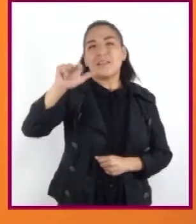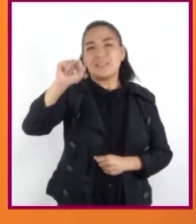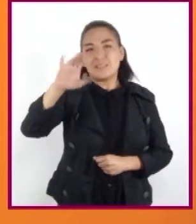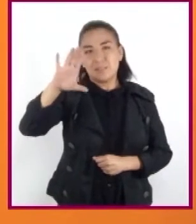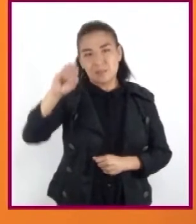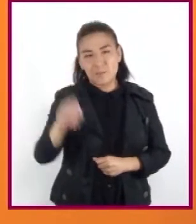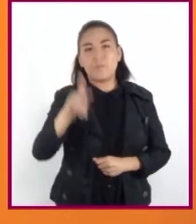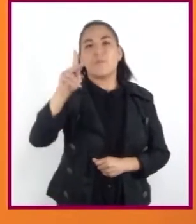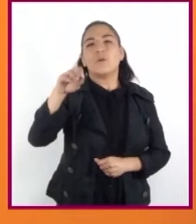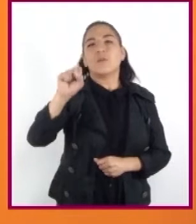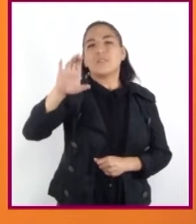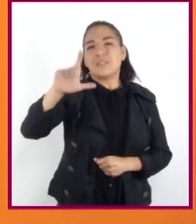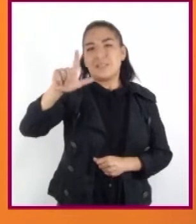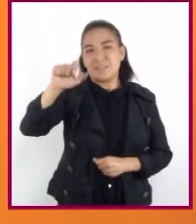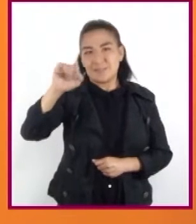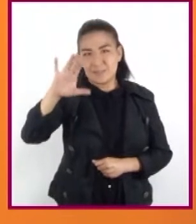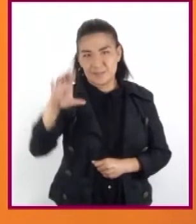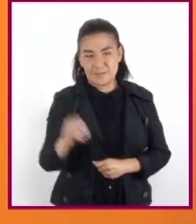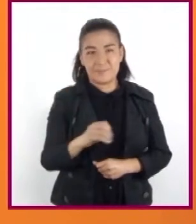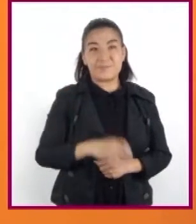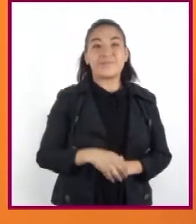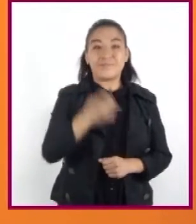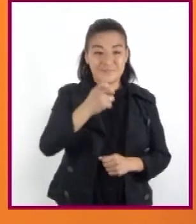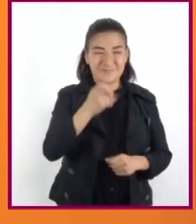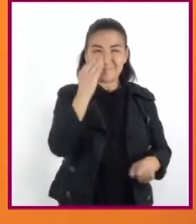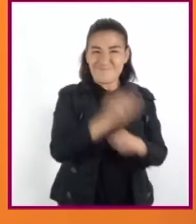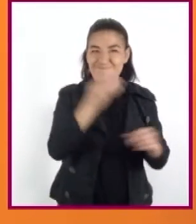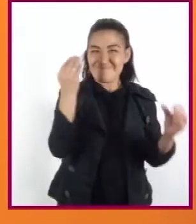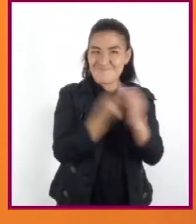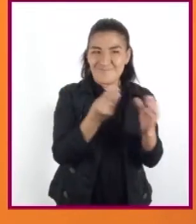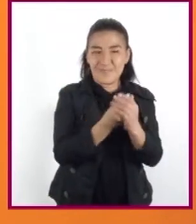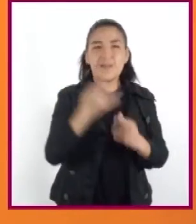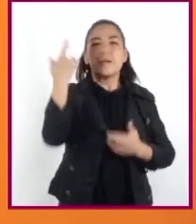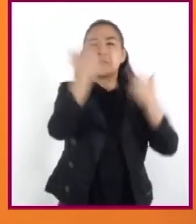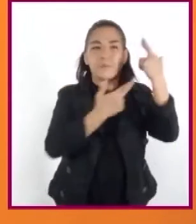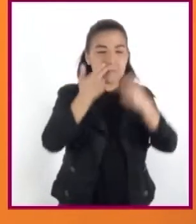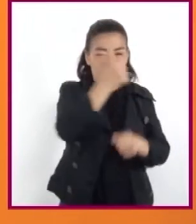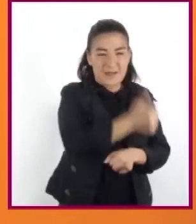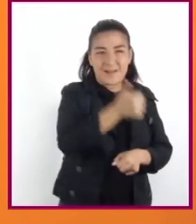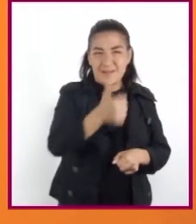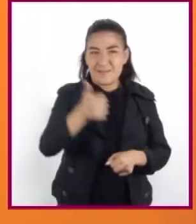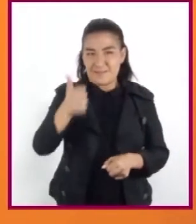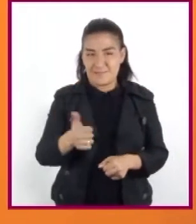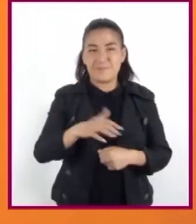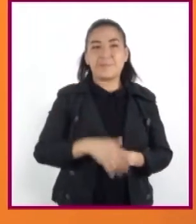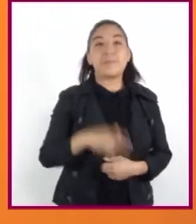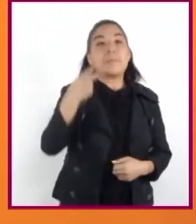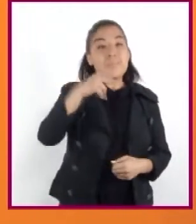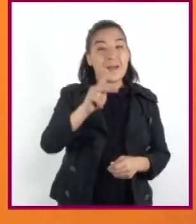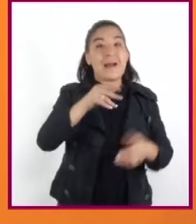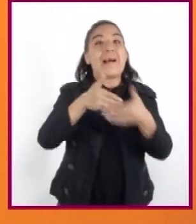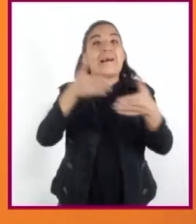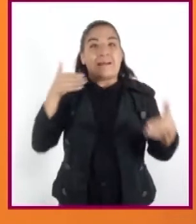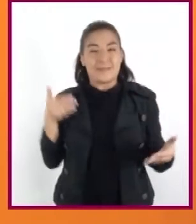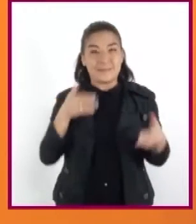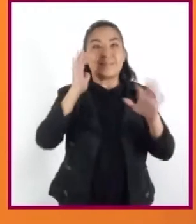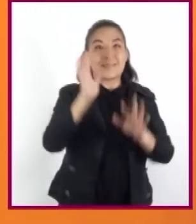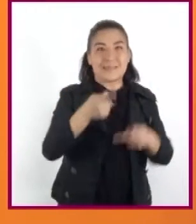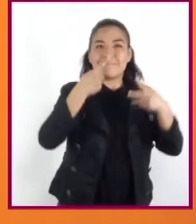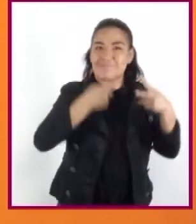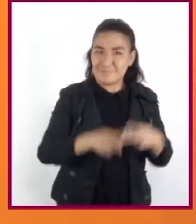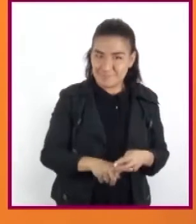posclásico. A lo largo de la sesión, revisaremos en qué consistió cada uno. Pero antes de adentrarnos en el tema,